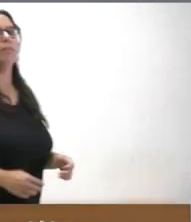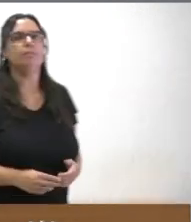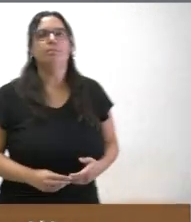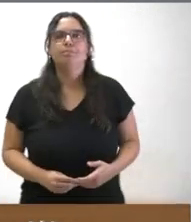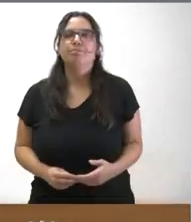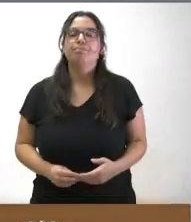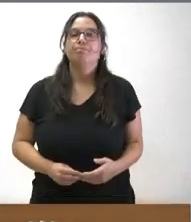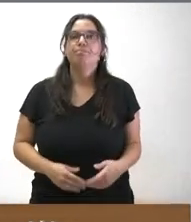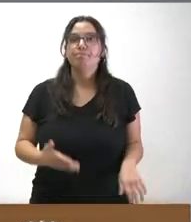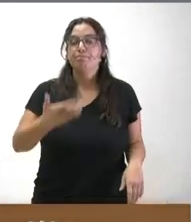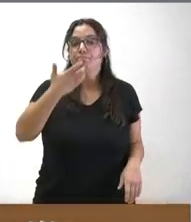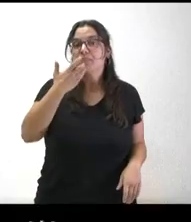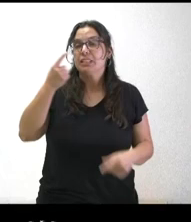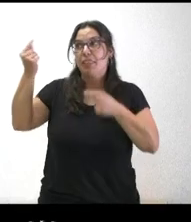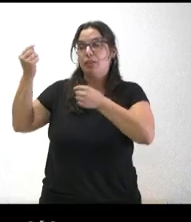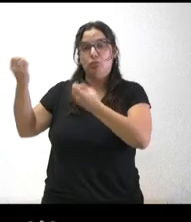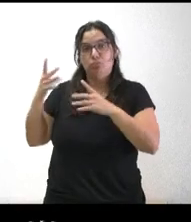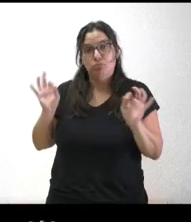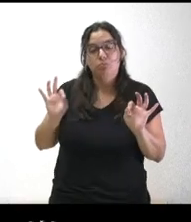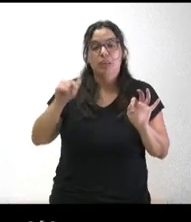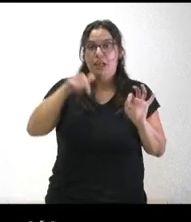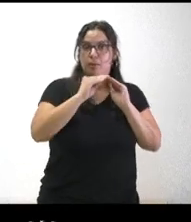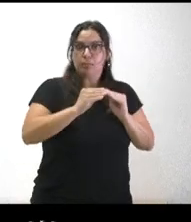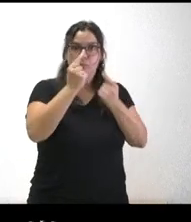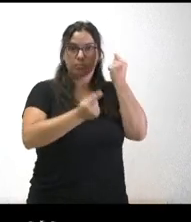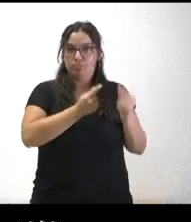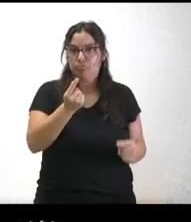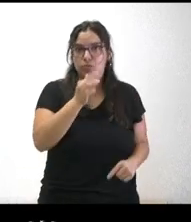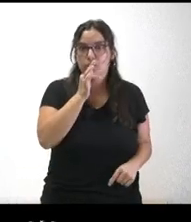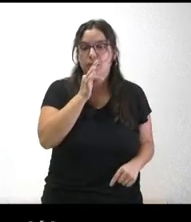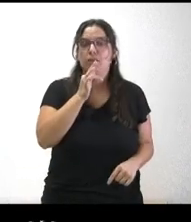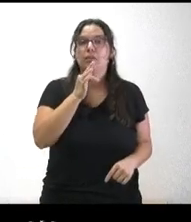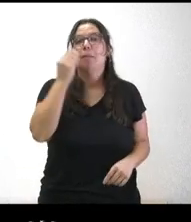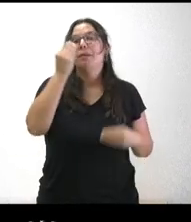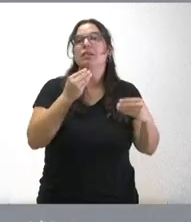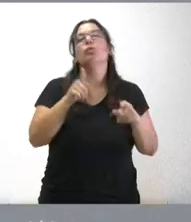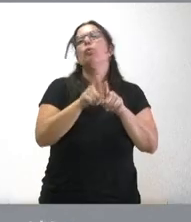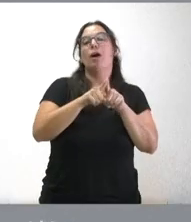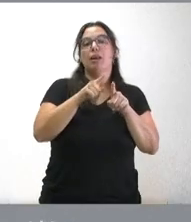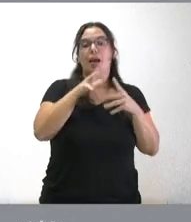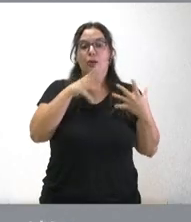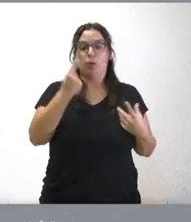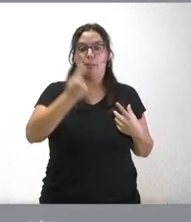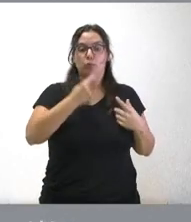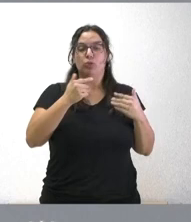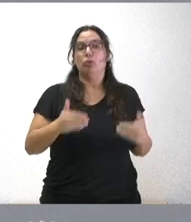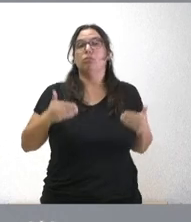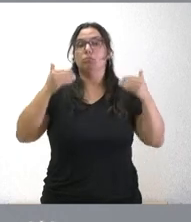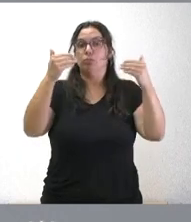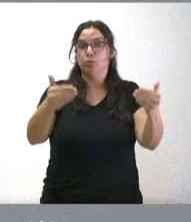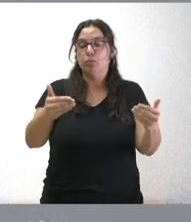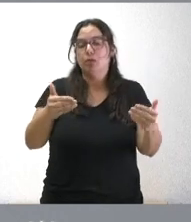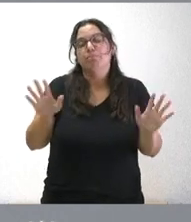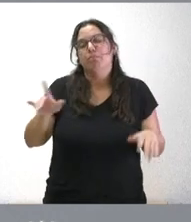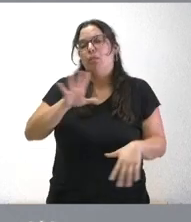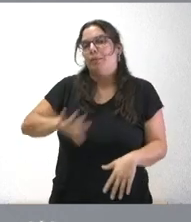presupuesto esa sería mi pregunta y la segunda contemplan la posibilidad de ir a una prórroga primero vamos a esperar a ver